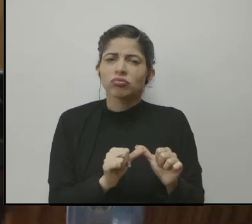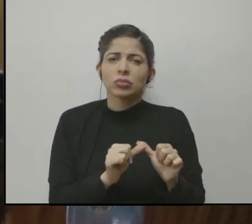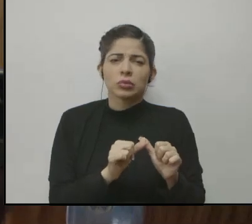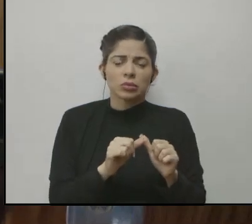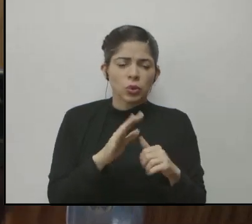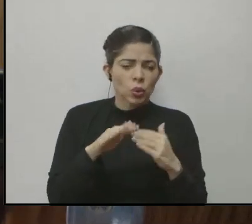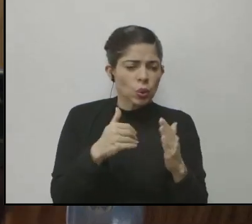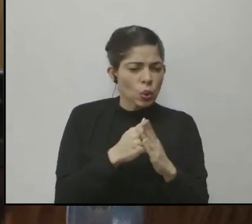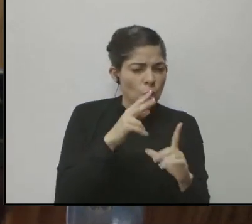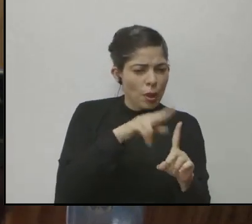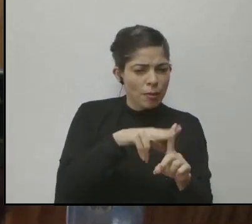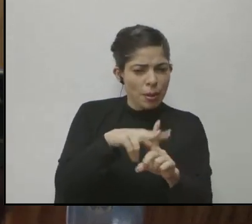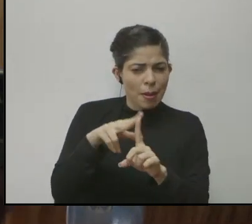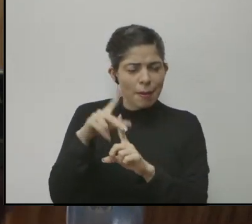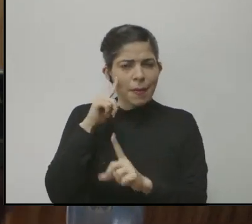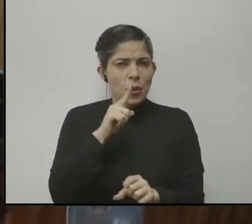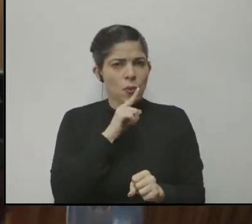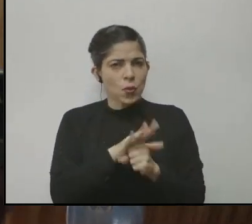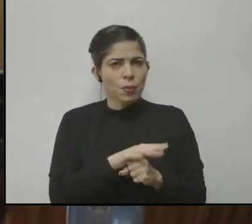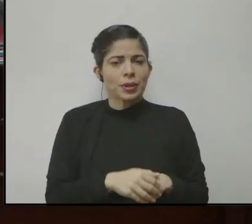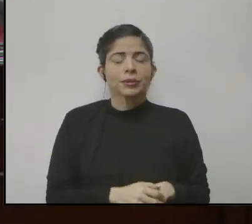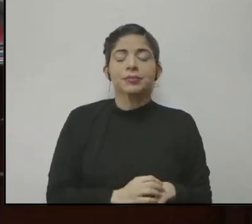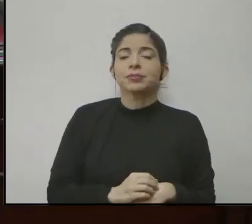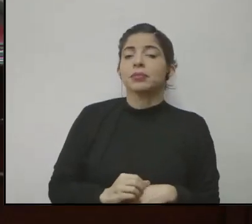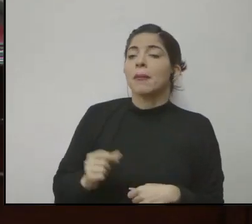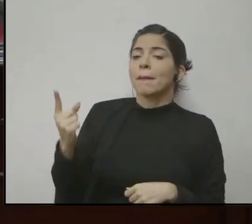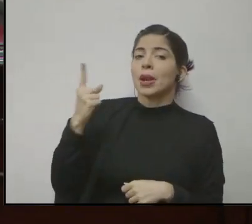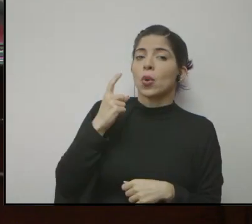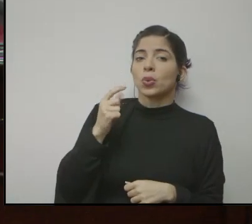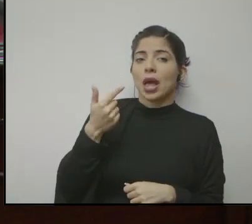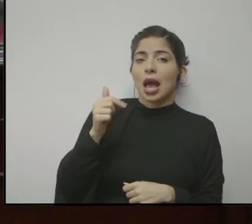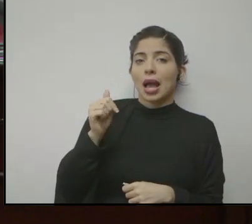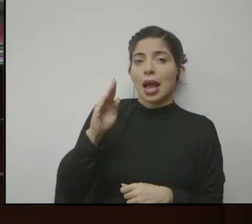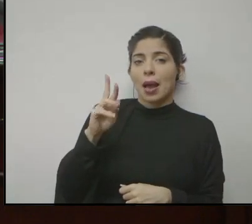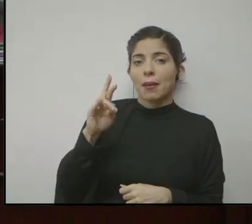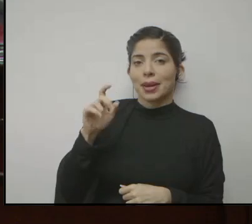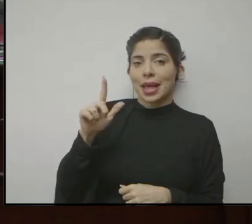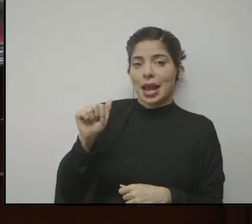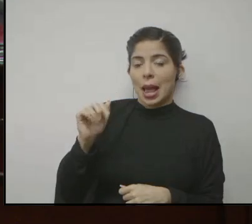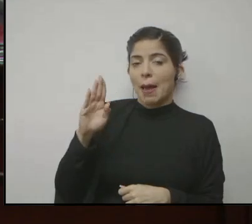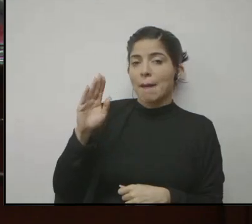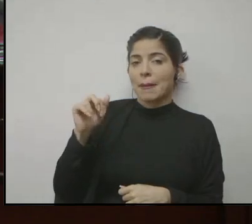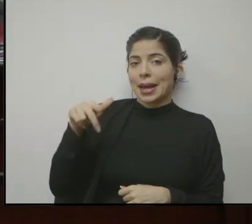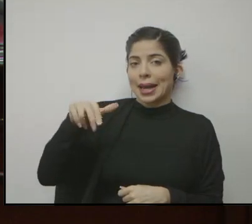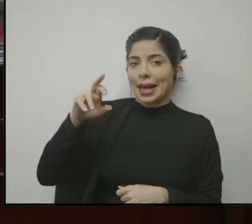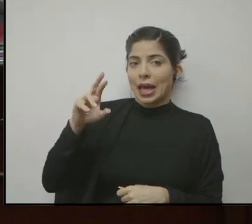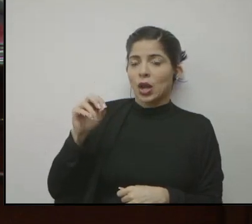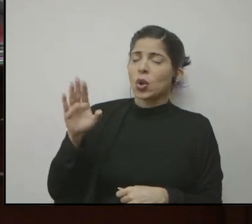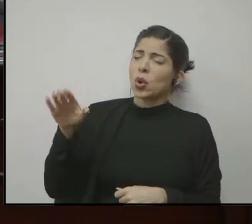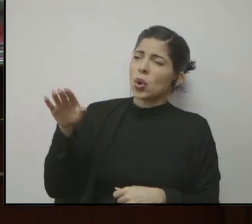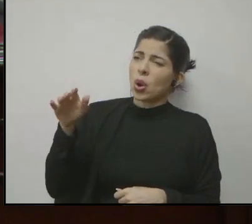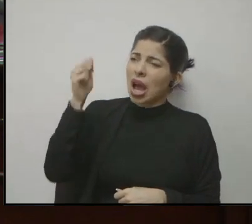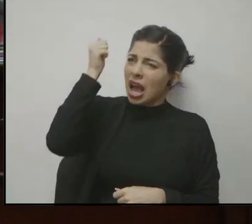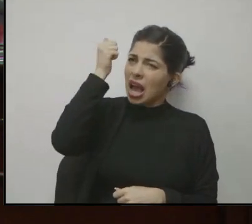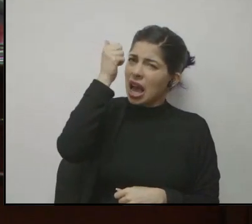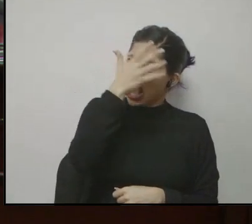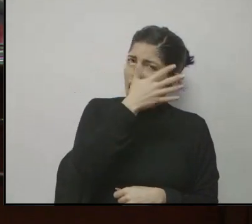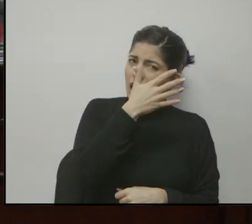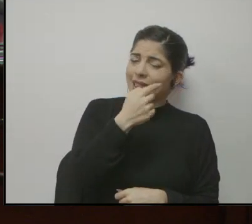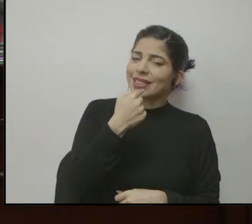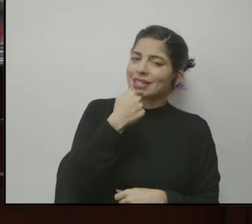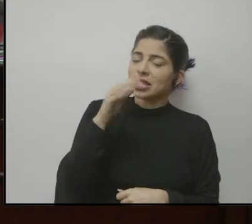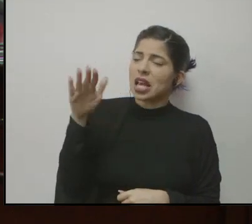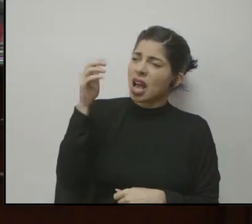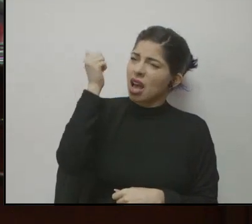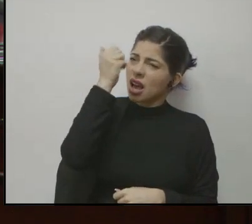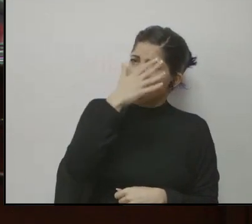ejercicios necesarios para cumplirlo. consulta doña Gabriela Barquero. Pregunta a don Carlos, pero es... Dice don